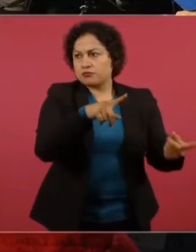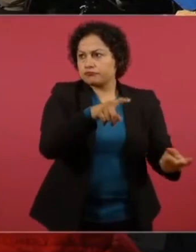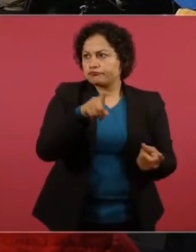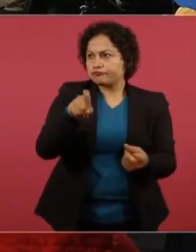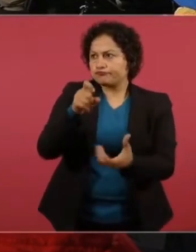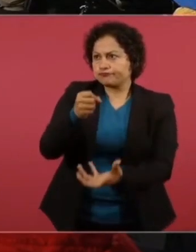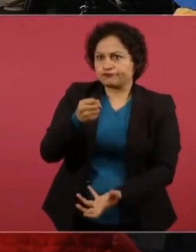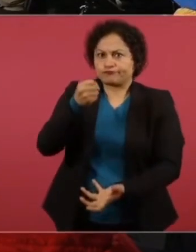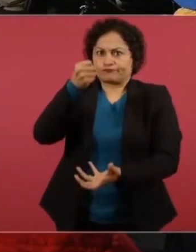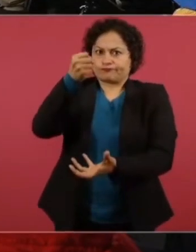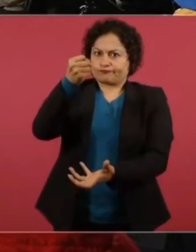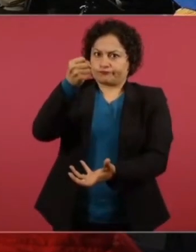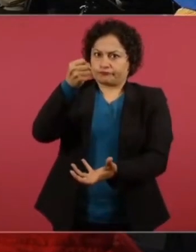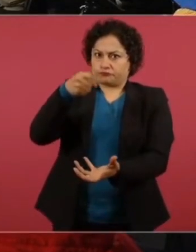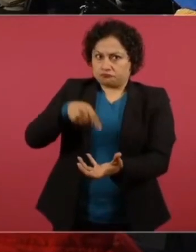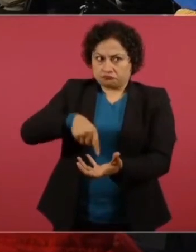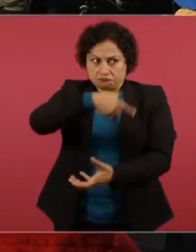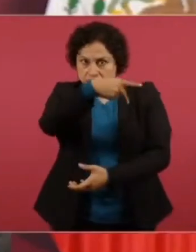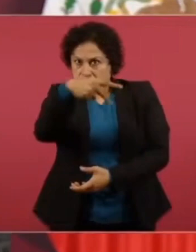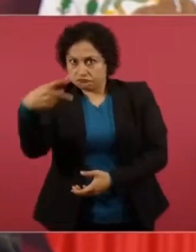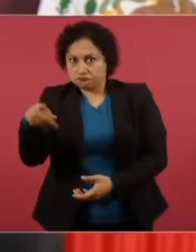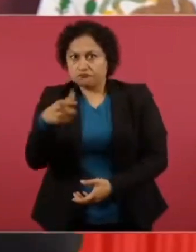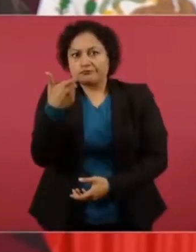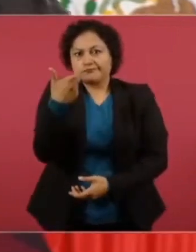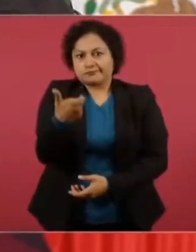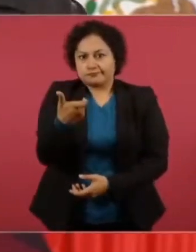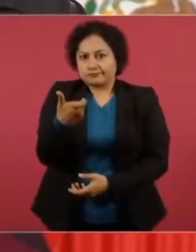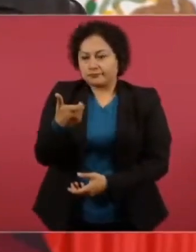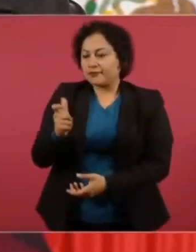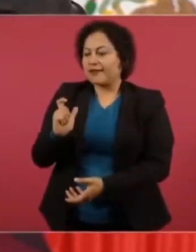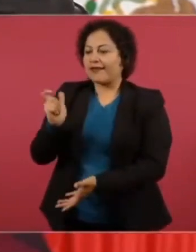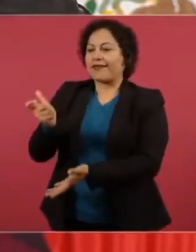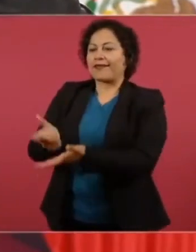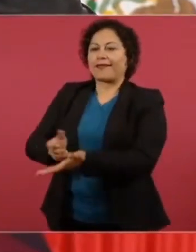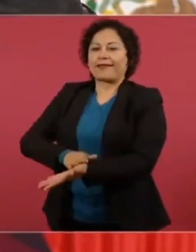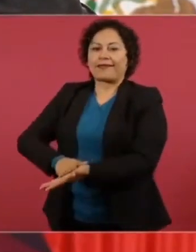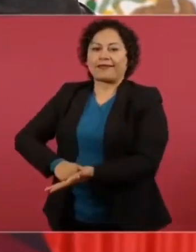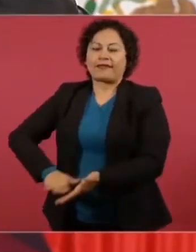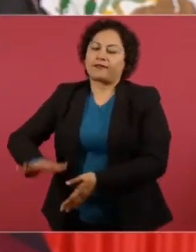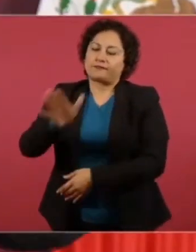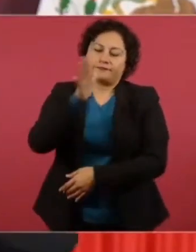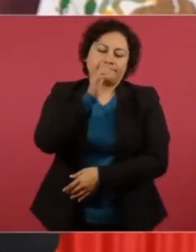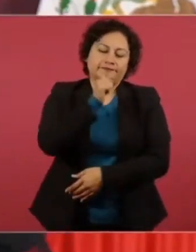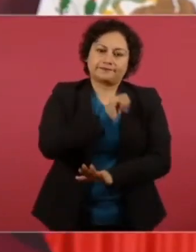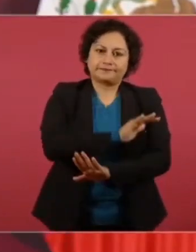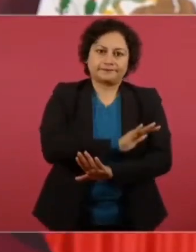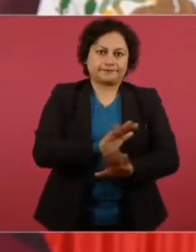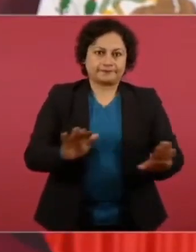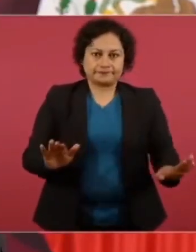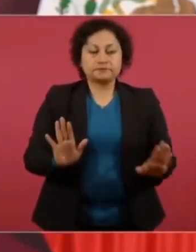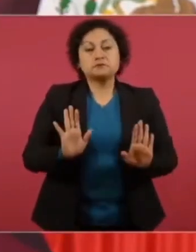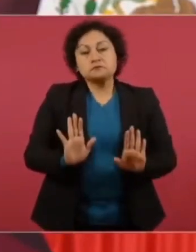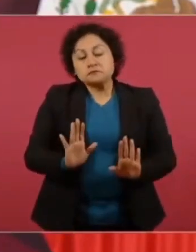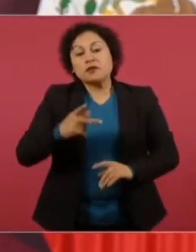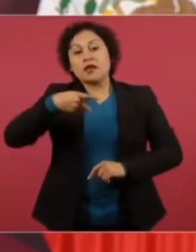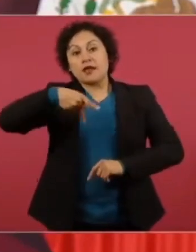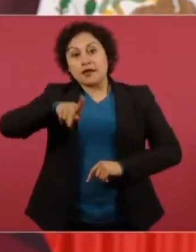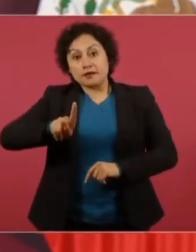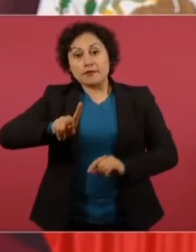si hay nuevos empresarios que inviertan,